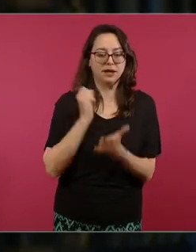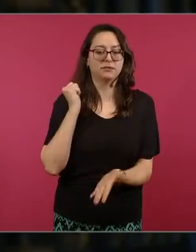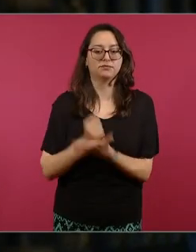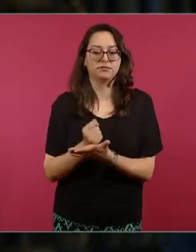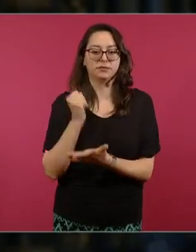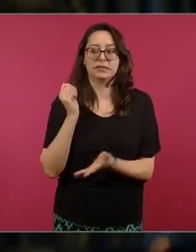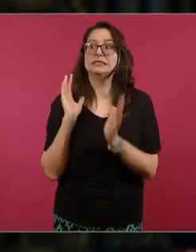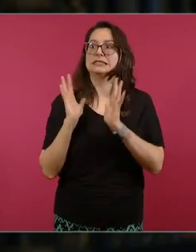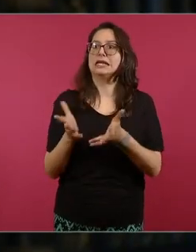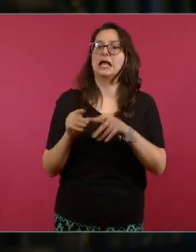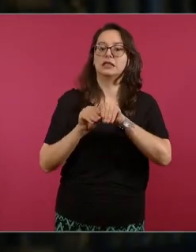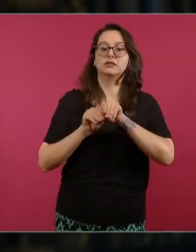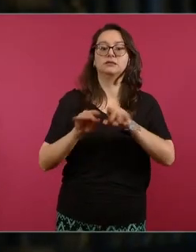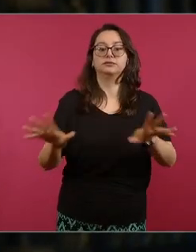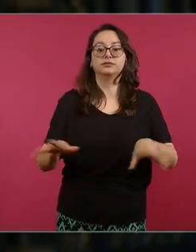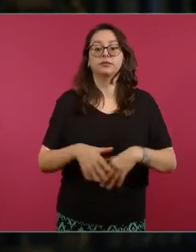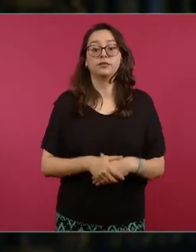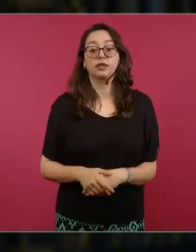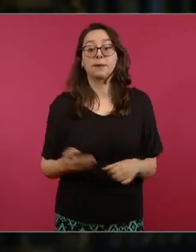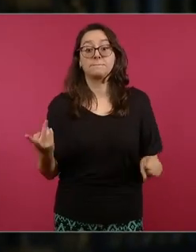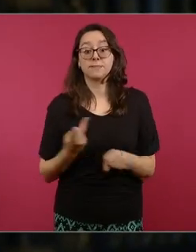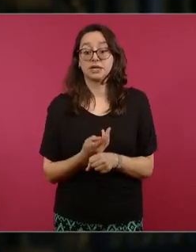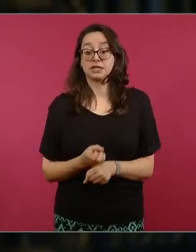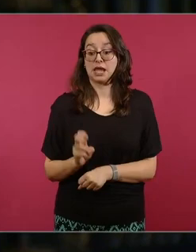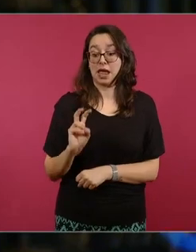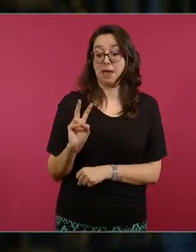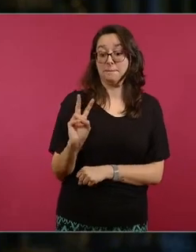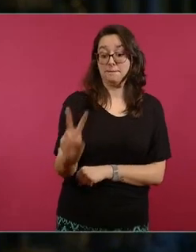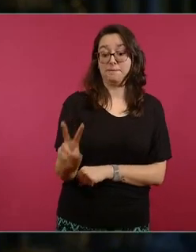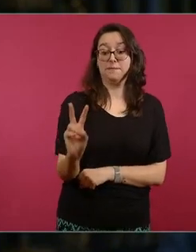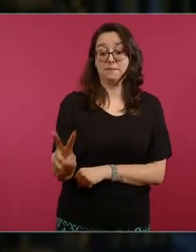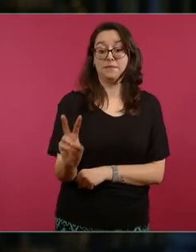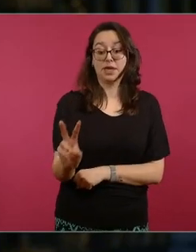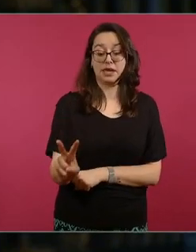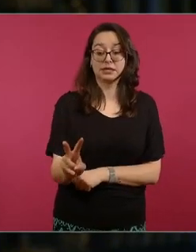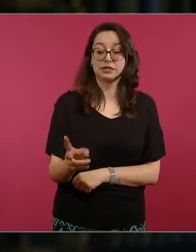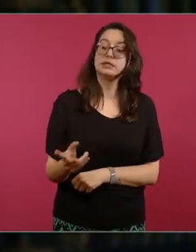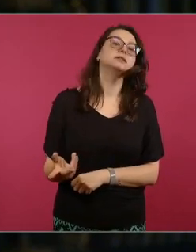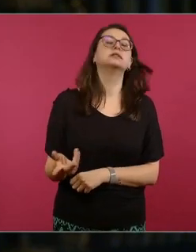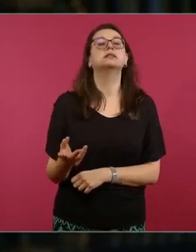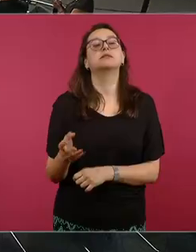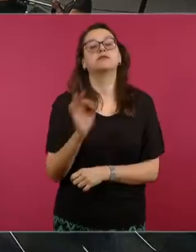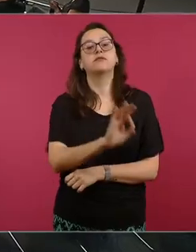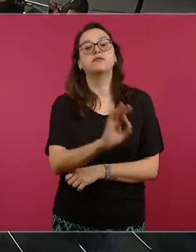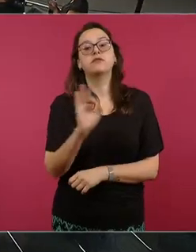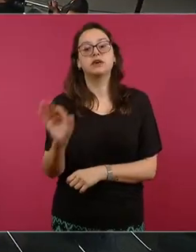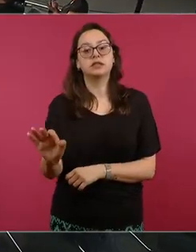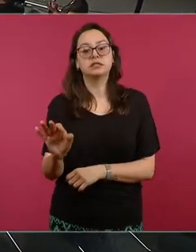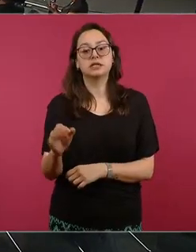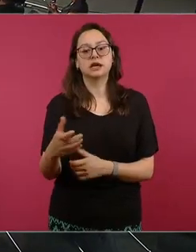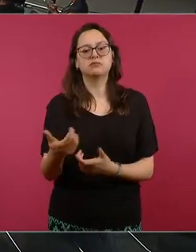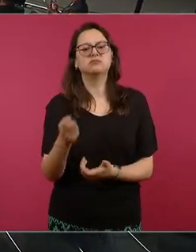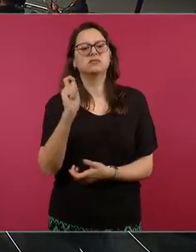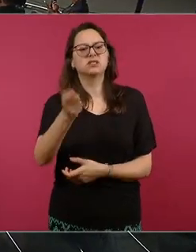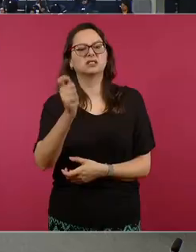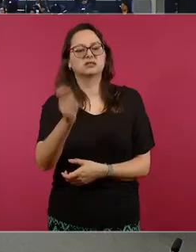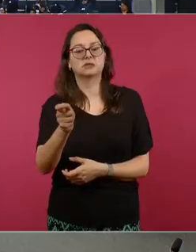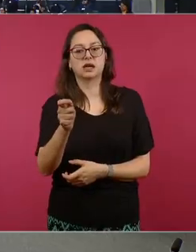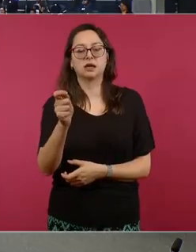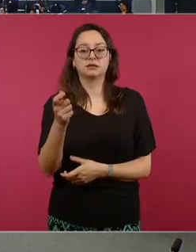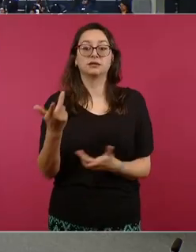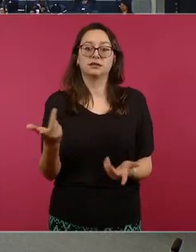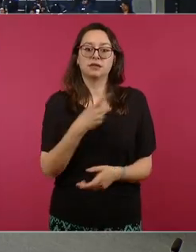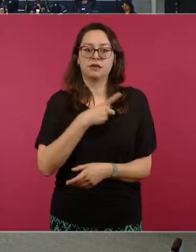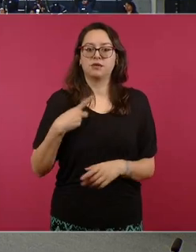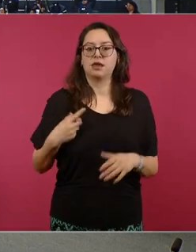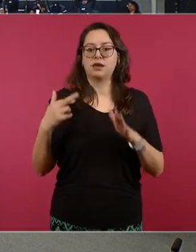de marzo el viernes que la Secretaría de Hacienda publique las reglas de operación yo en lo personal tengo